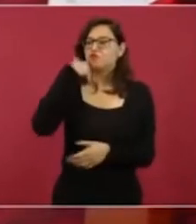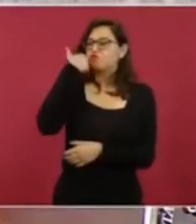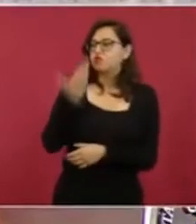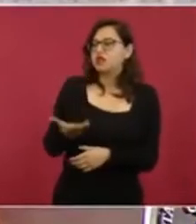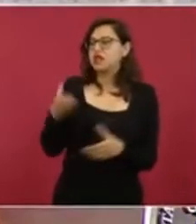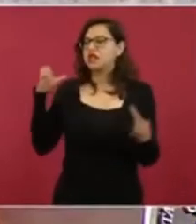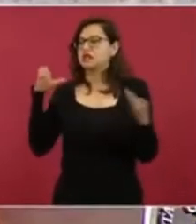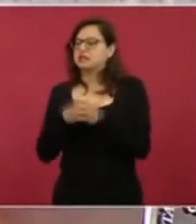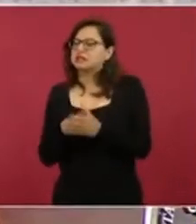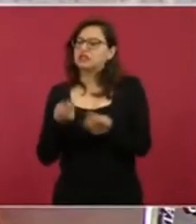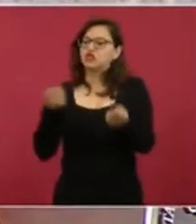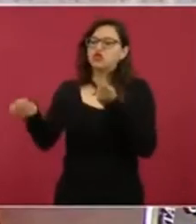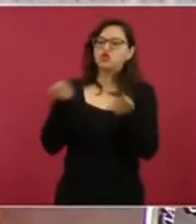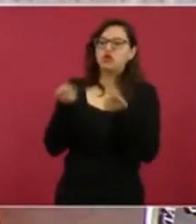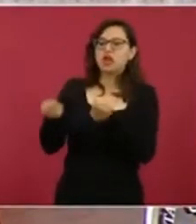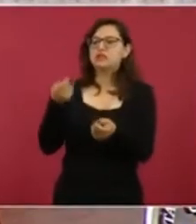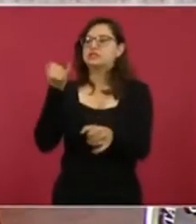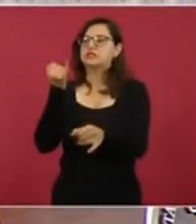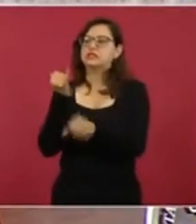bots,